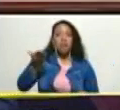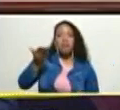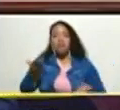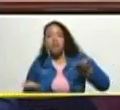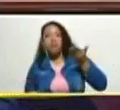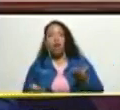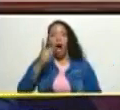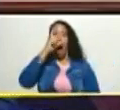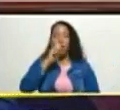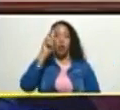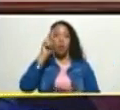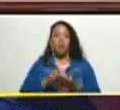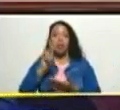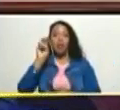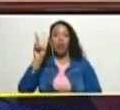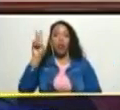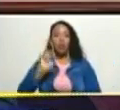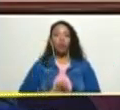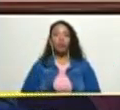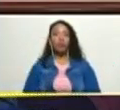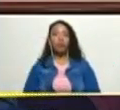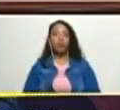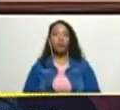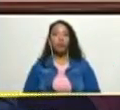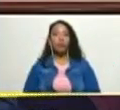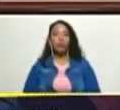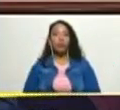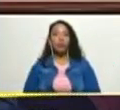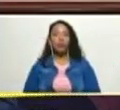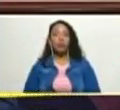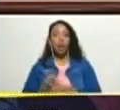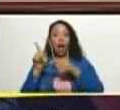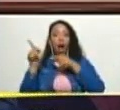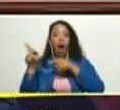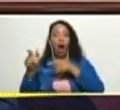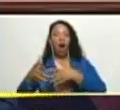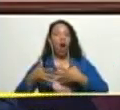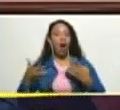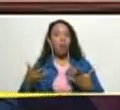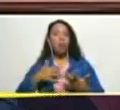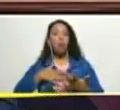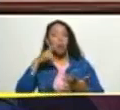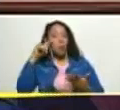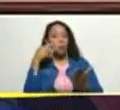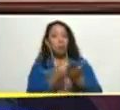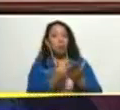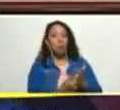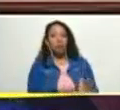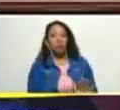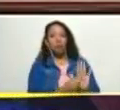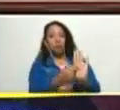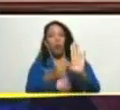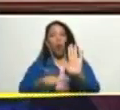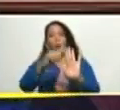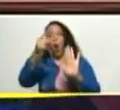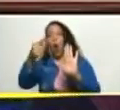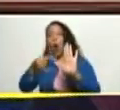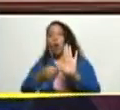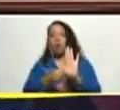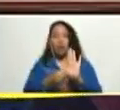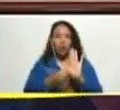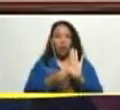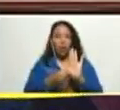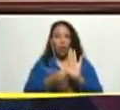del año 2022 y allí podré mostrar completo el